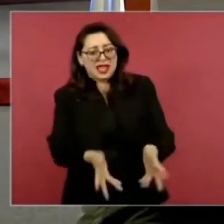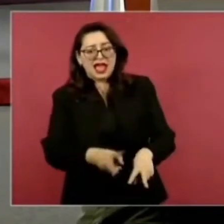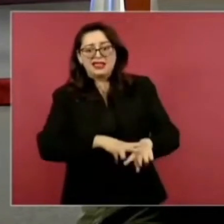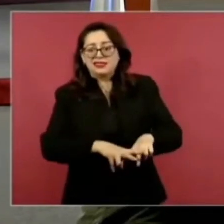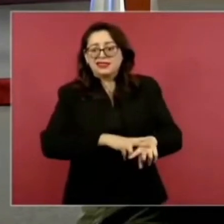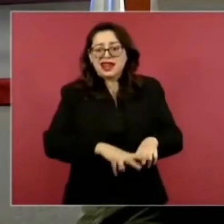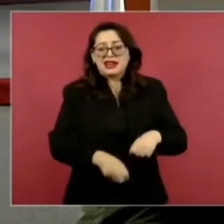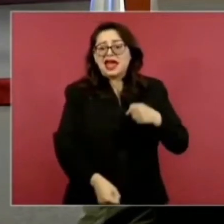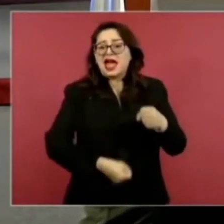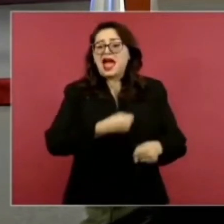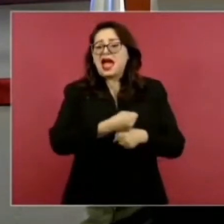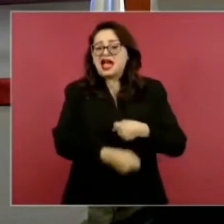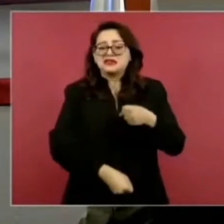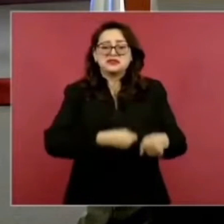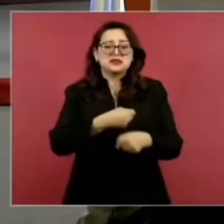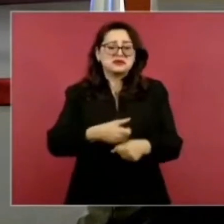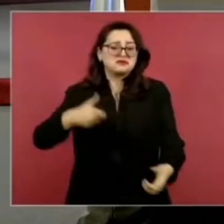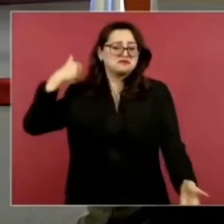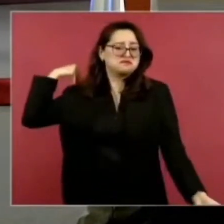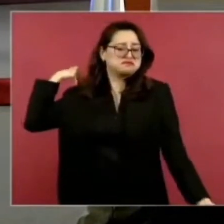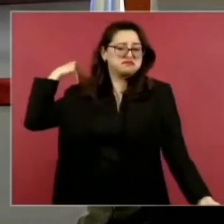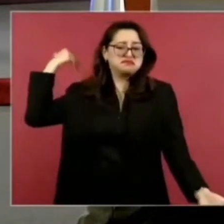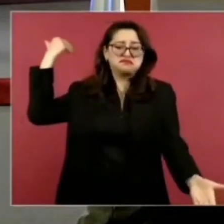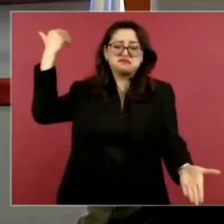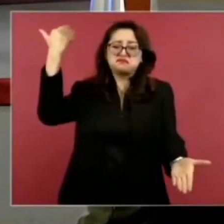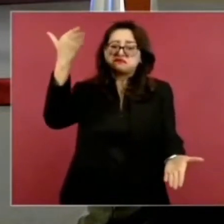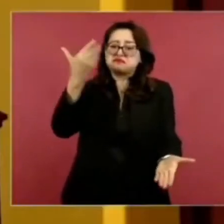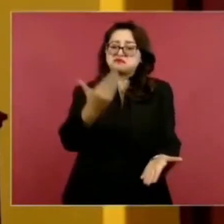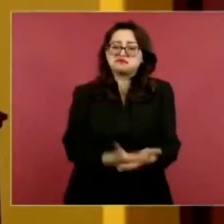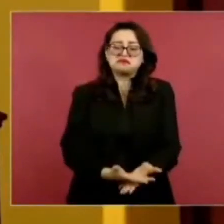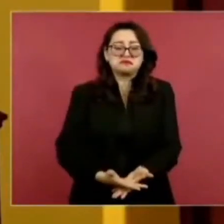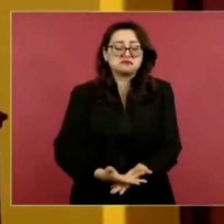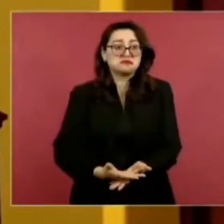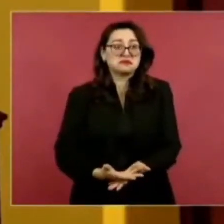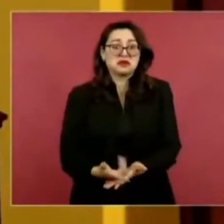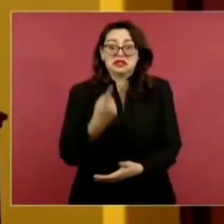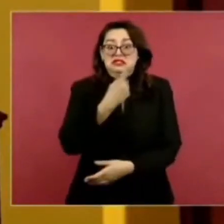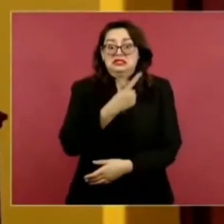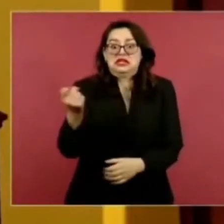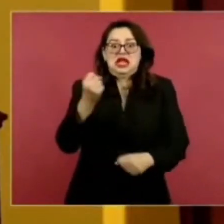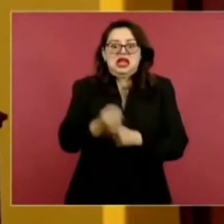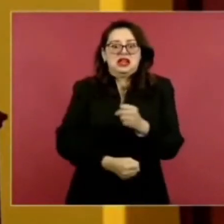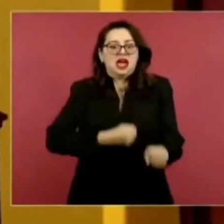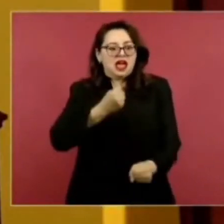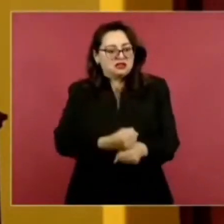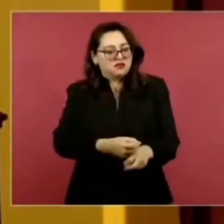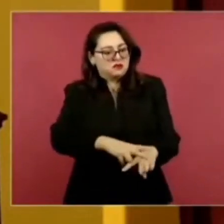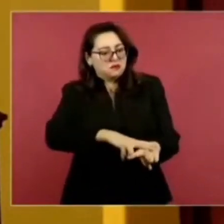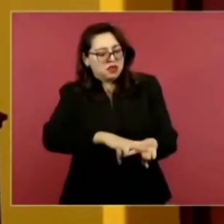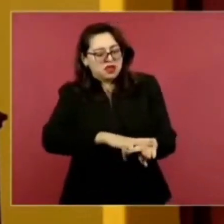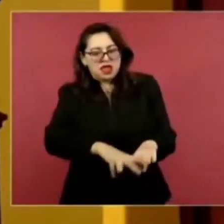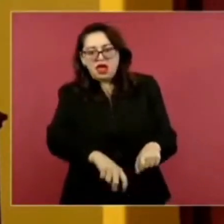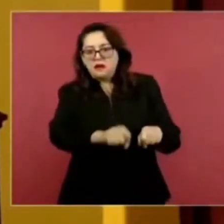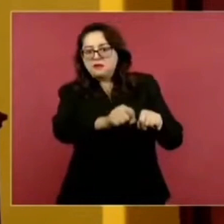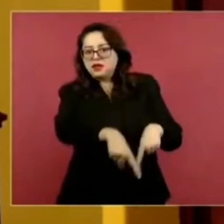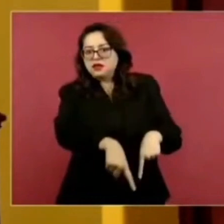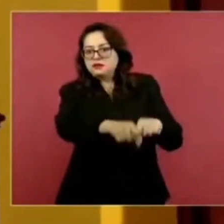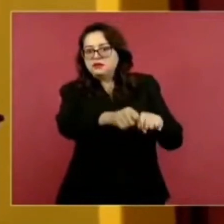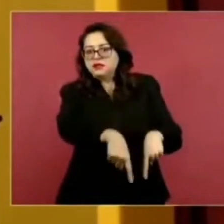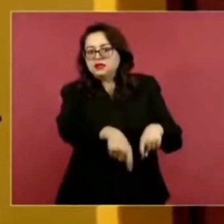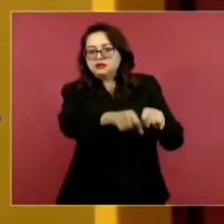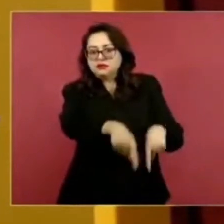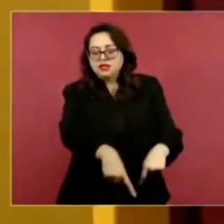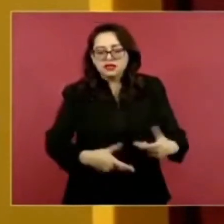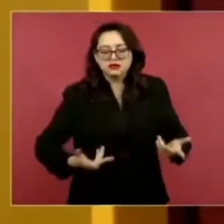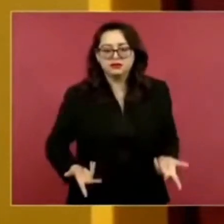pasado los ferrocarriles desde hace más de 100 años. Porque el primer ferrocarril,